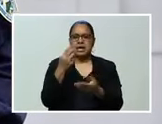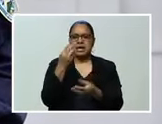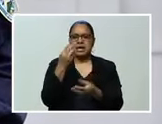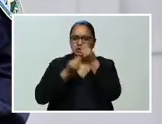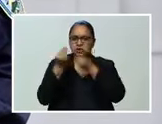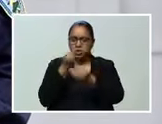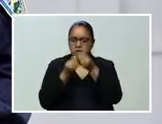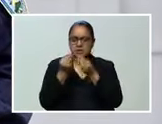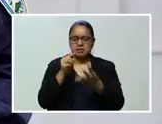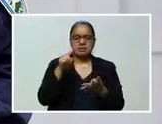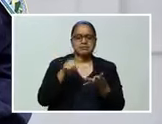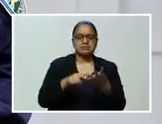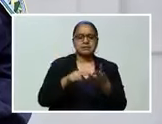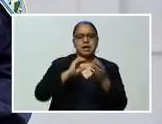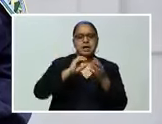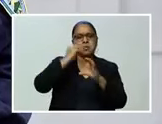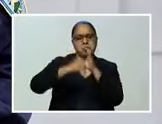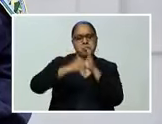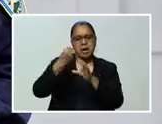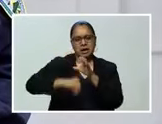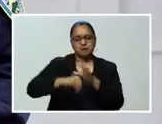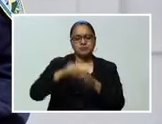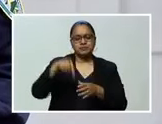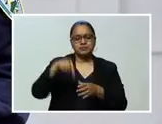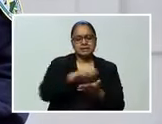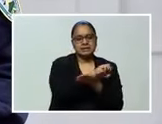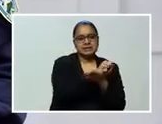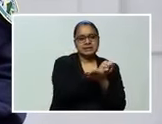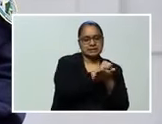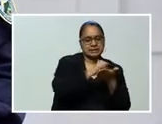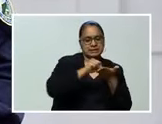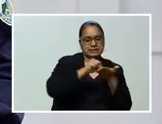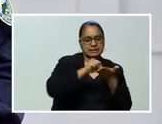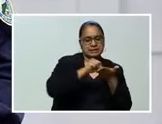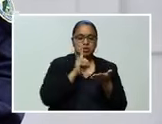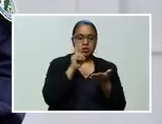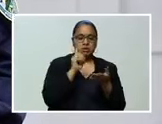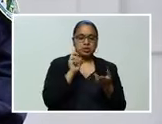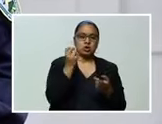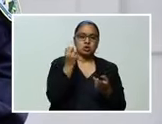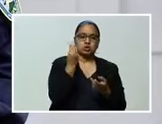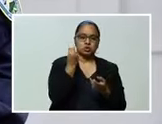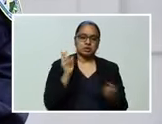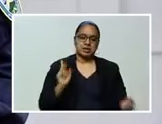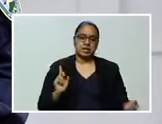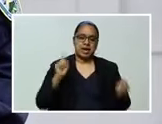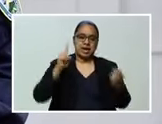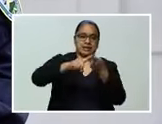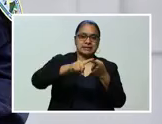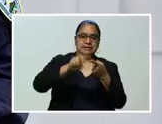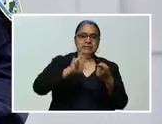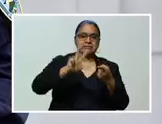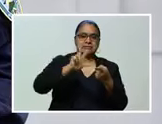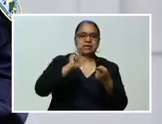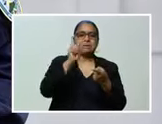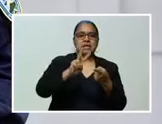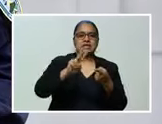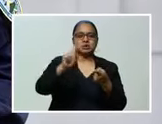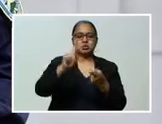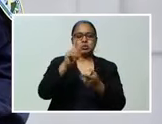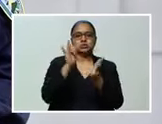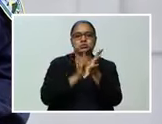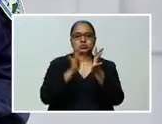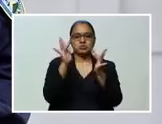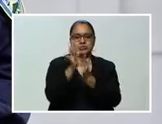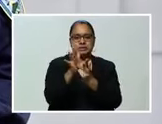de manera ordenada durante la semana comprendida entre el domingo 12 y el martes 21 de abril, con